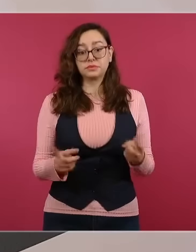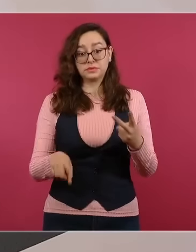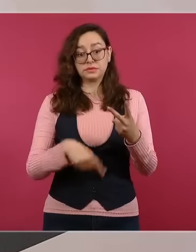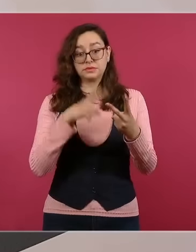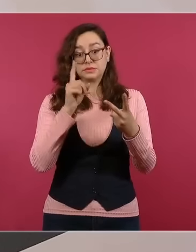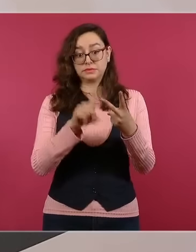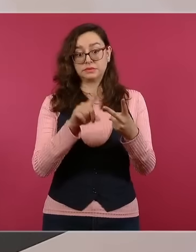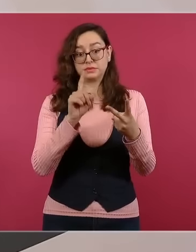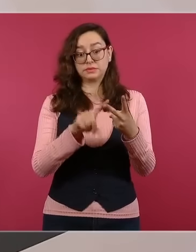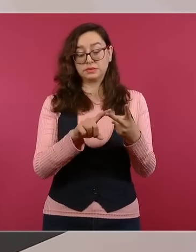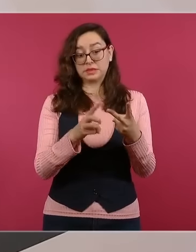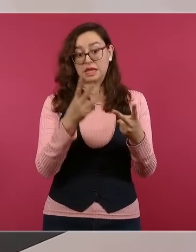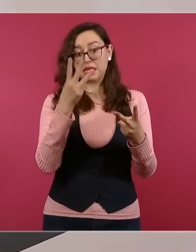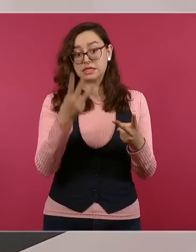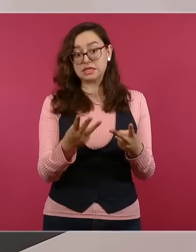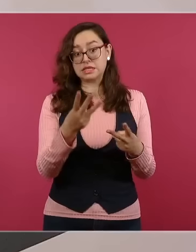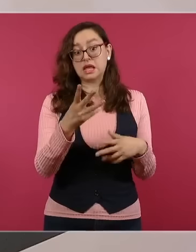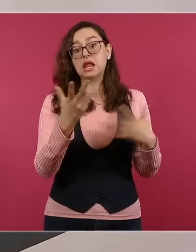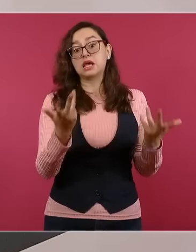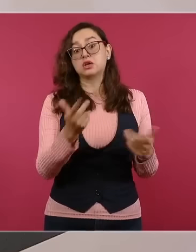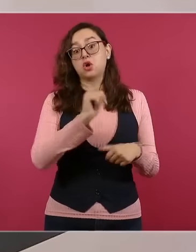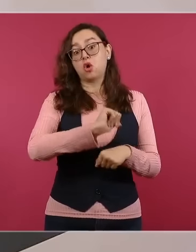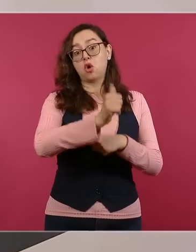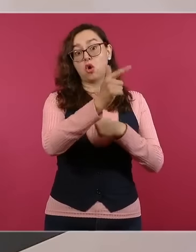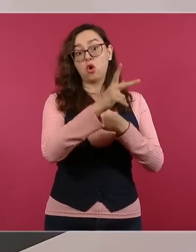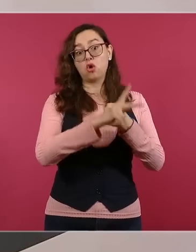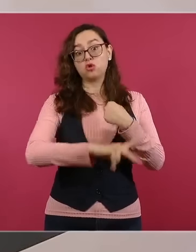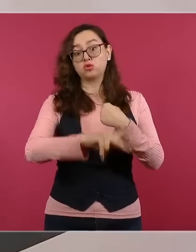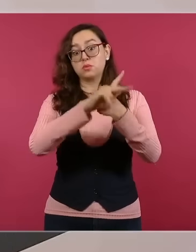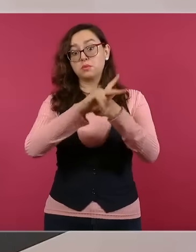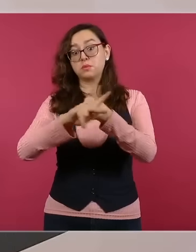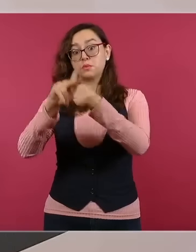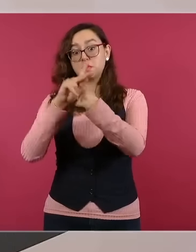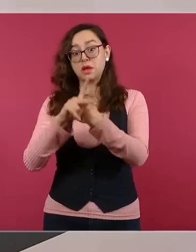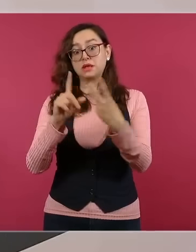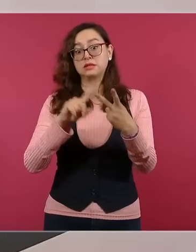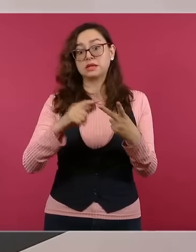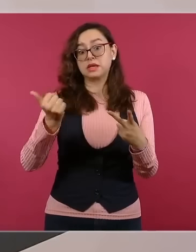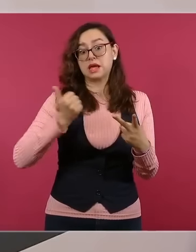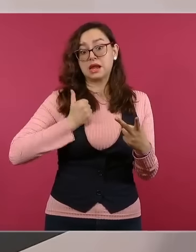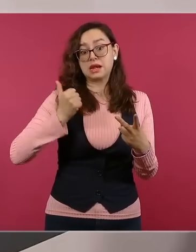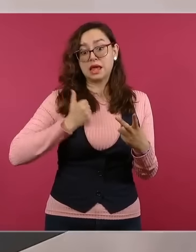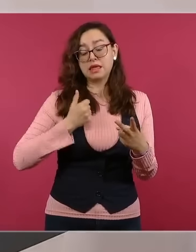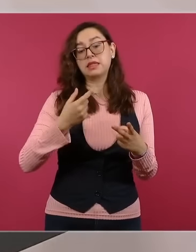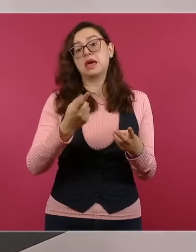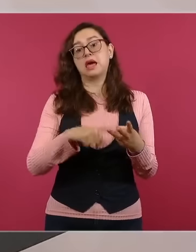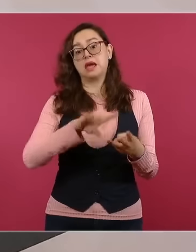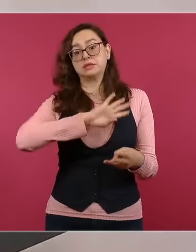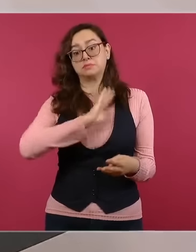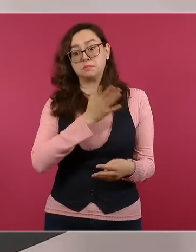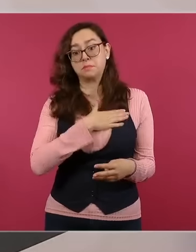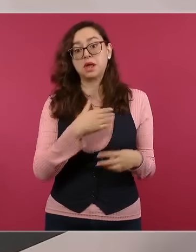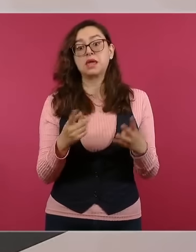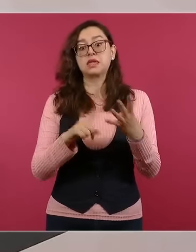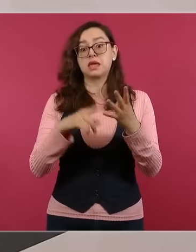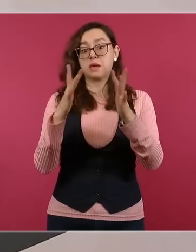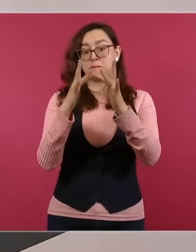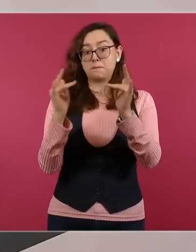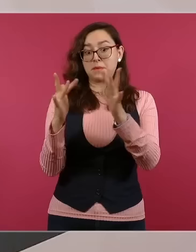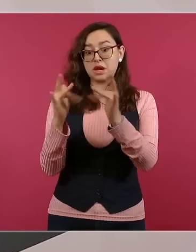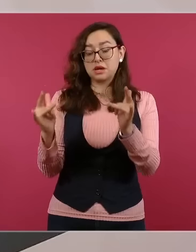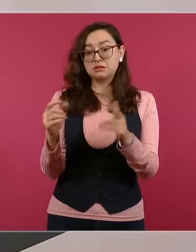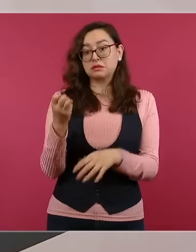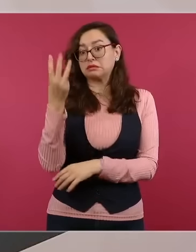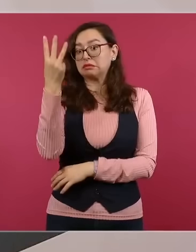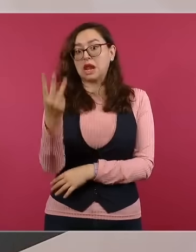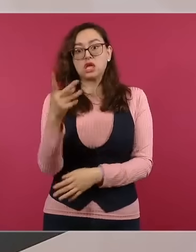fuera de Estados Unidos, Montreal, Madrid y París. Esto es porque el 97 por ciento de los registrados se dieron en Estados